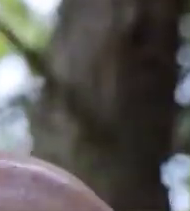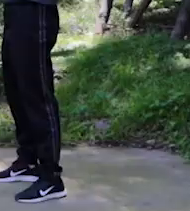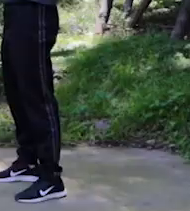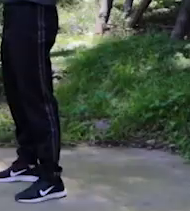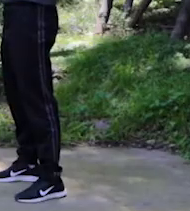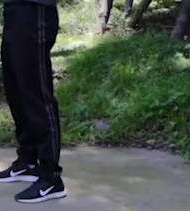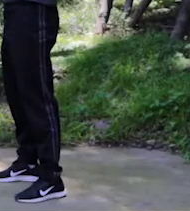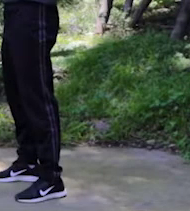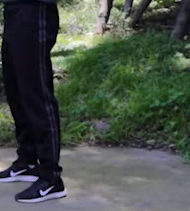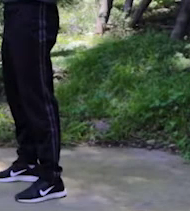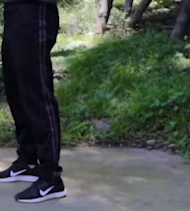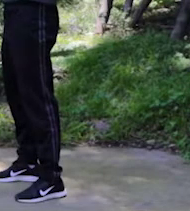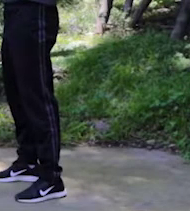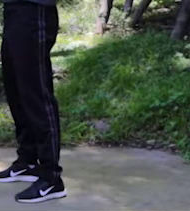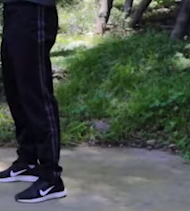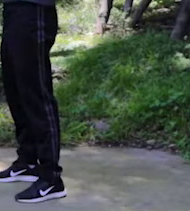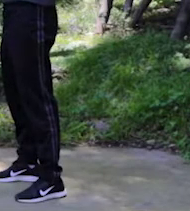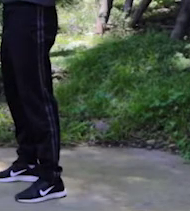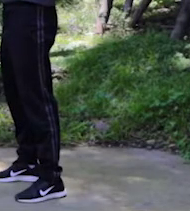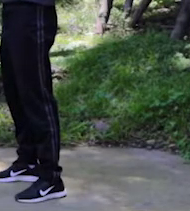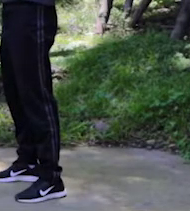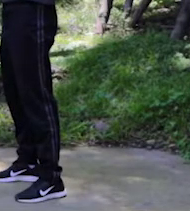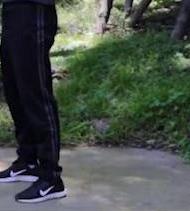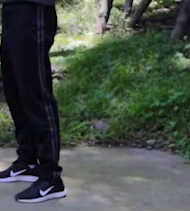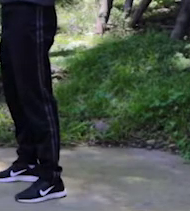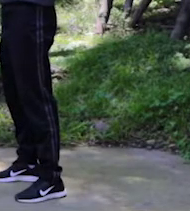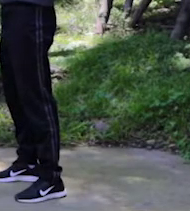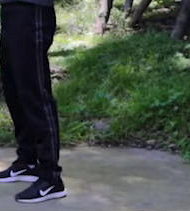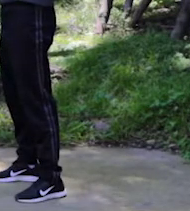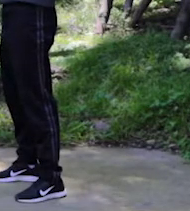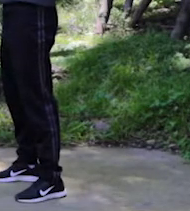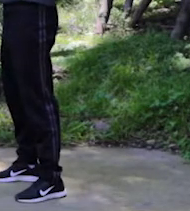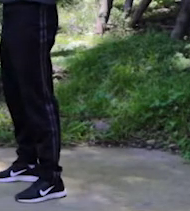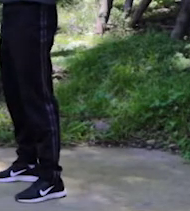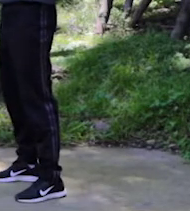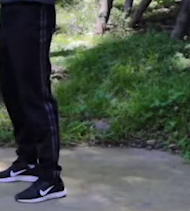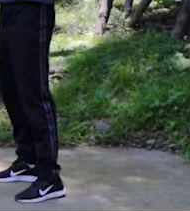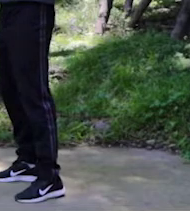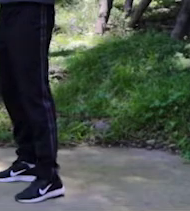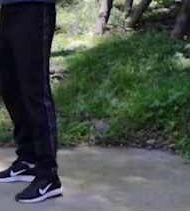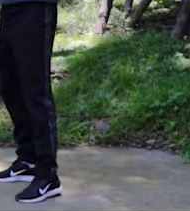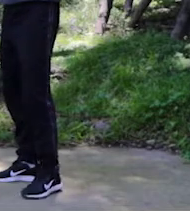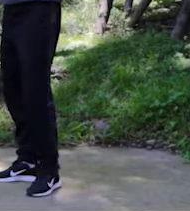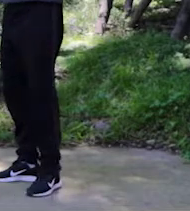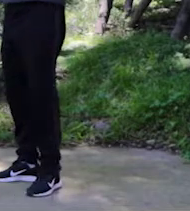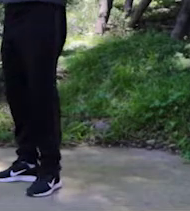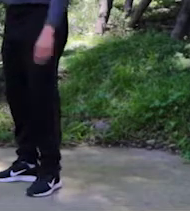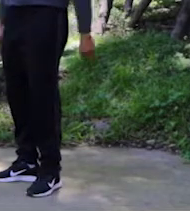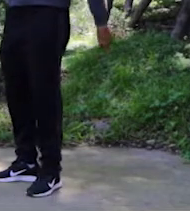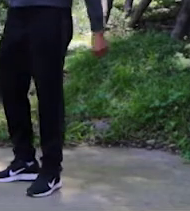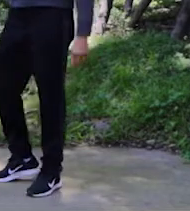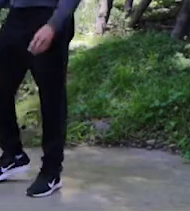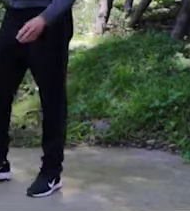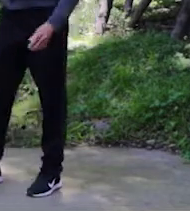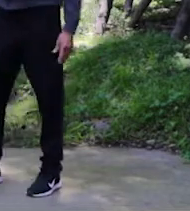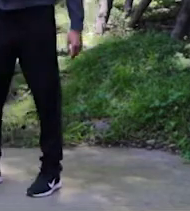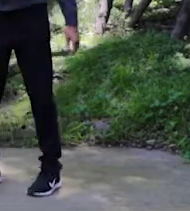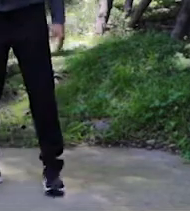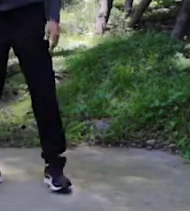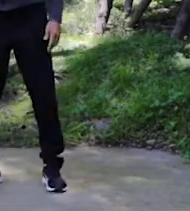bien. Perfecto. Exacto. Así es. Así es. Ok, perfecto. Ahora vamos a hacer la demostración.